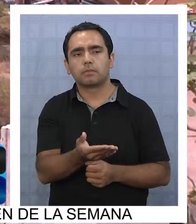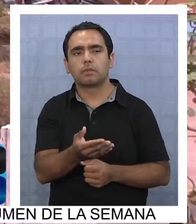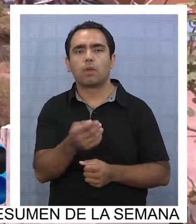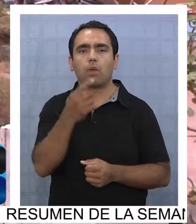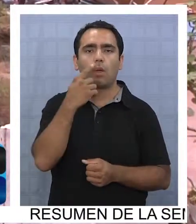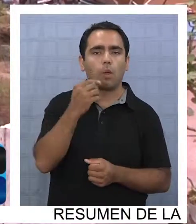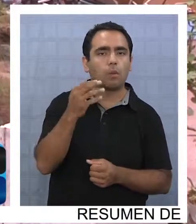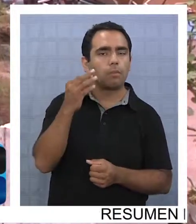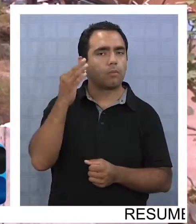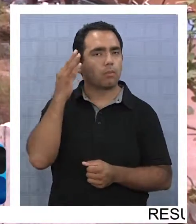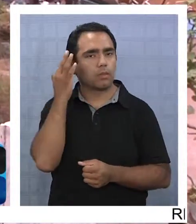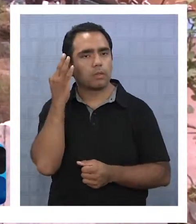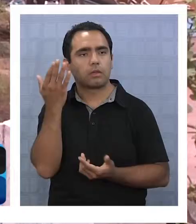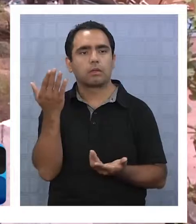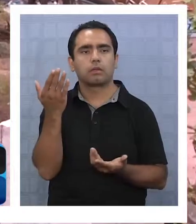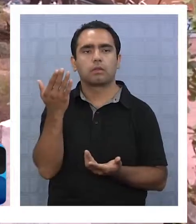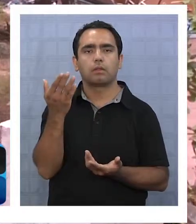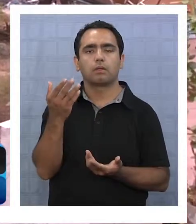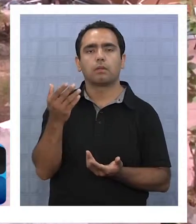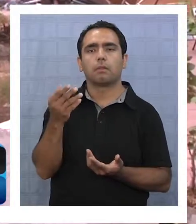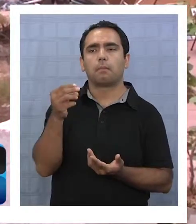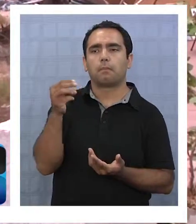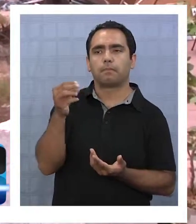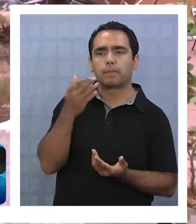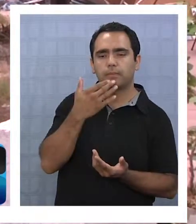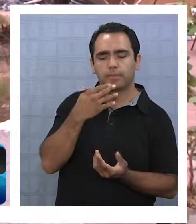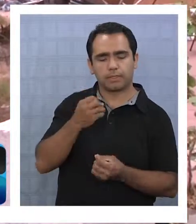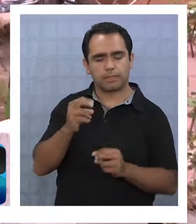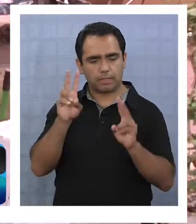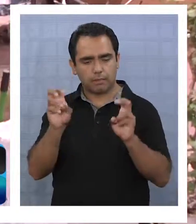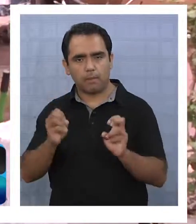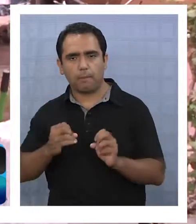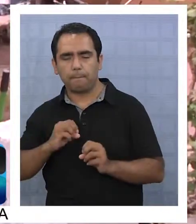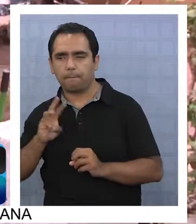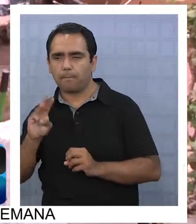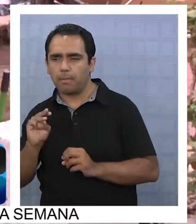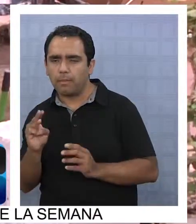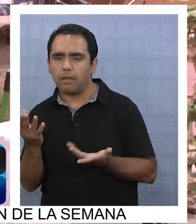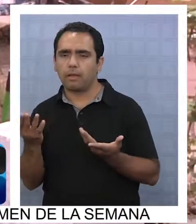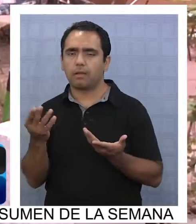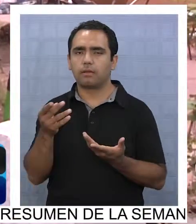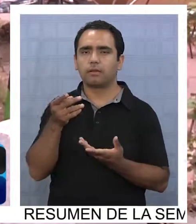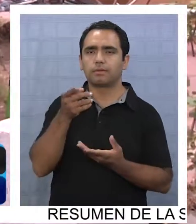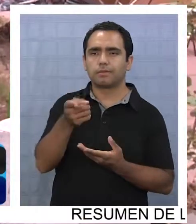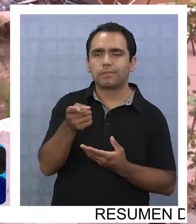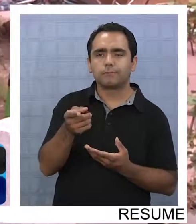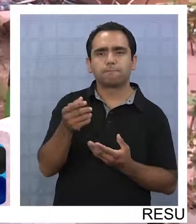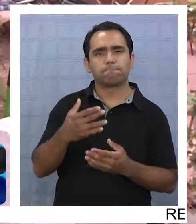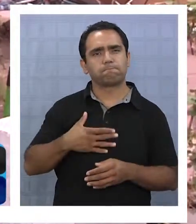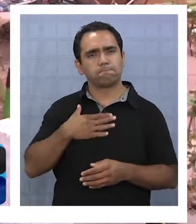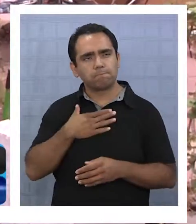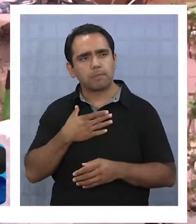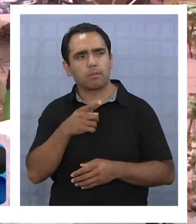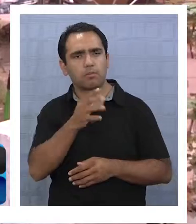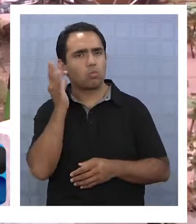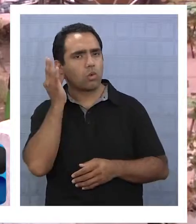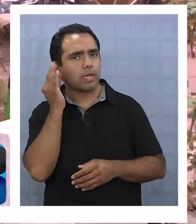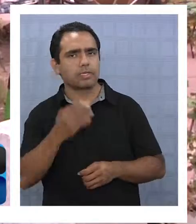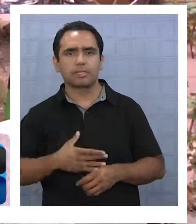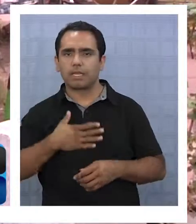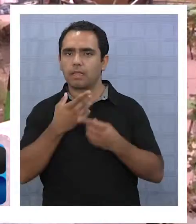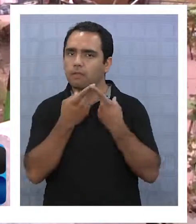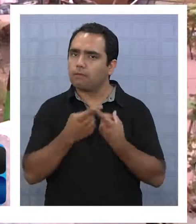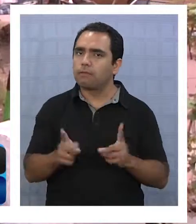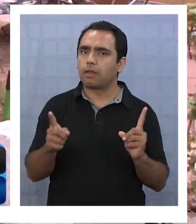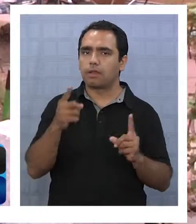digamos, sexualidad y reproducción, maternidad, hay una sensibilidad más cercana, más finita desde el género,